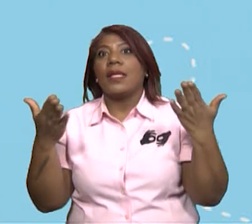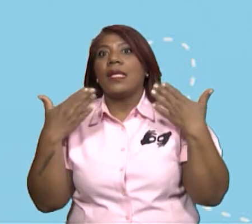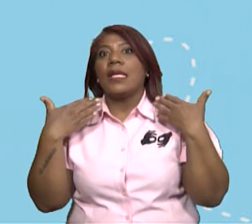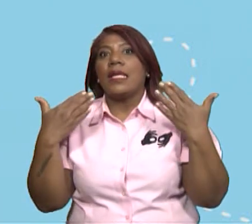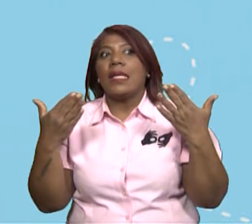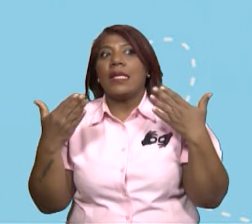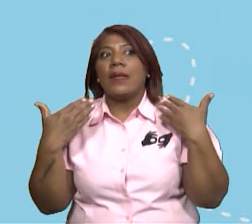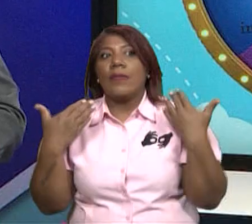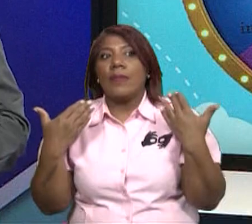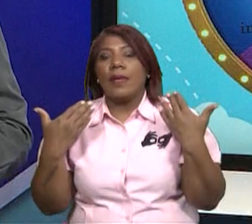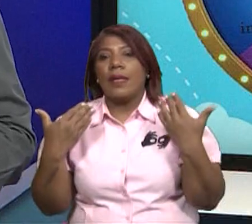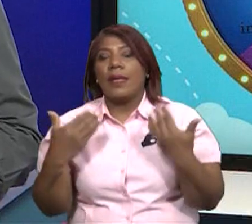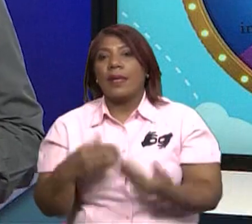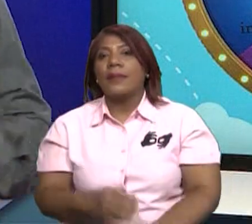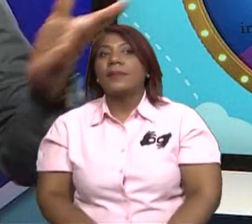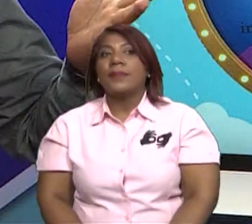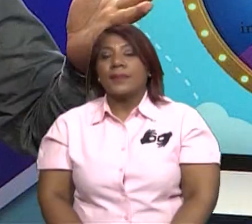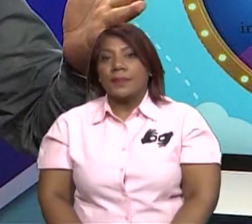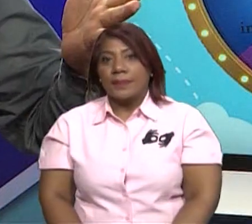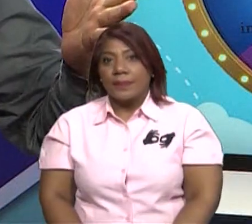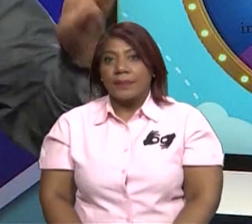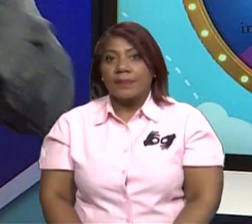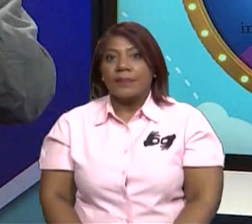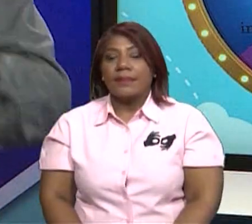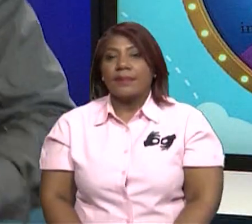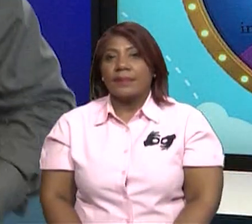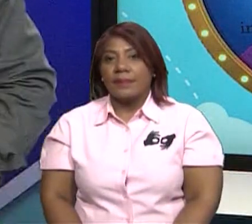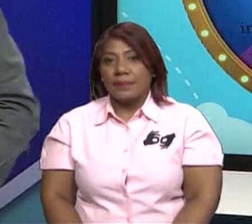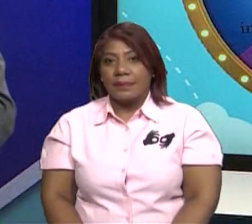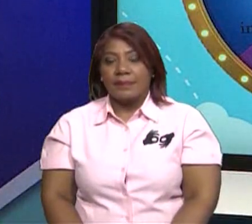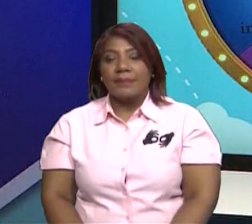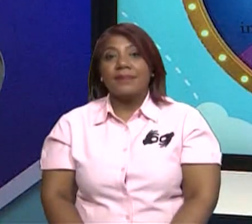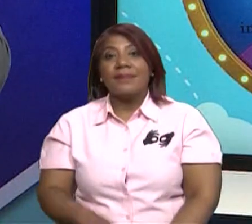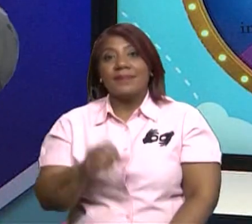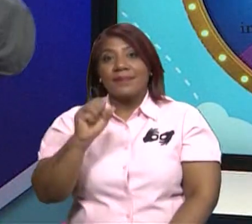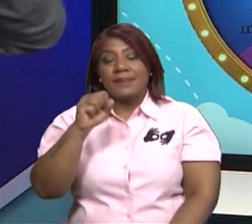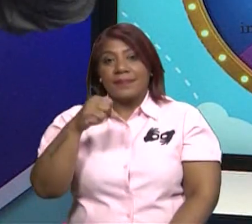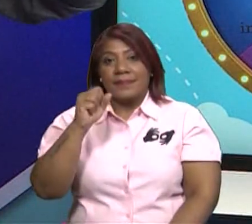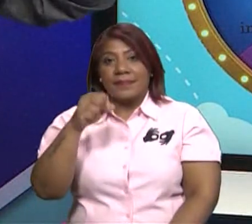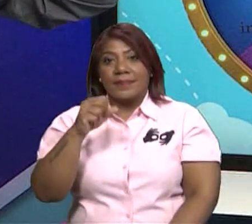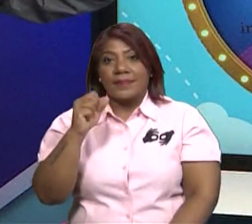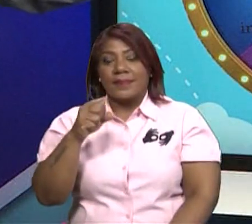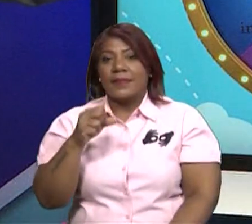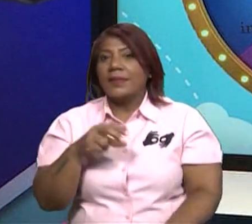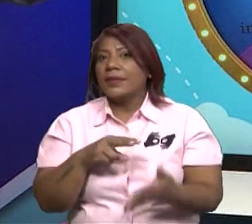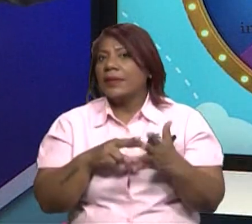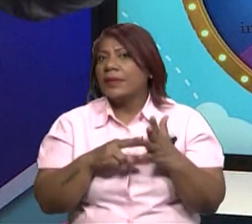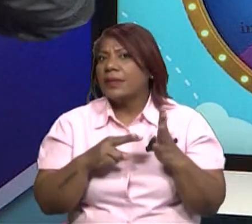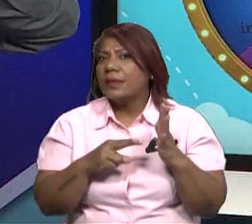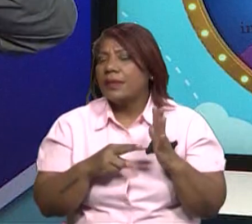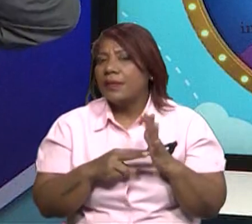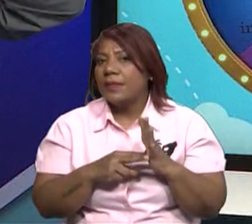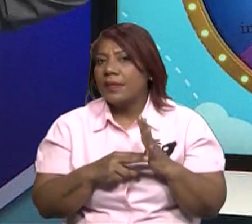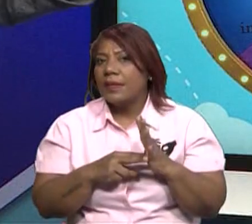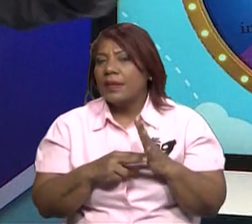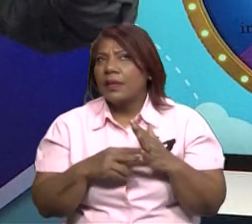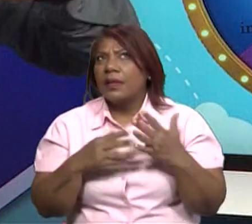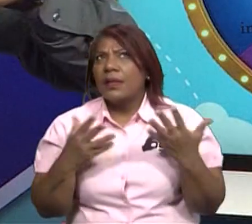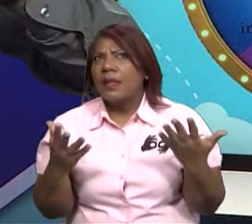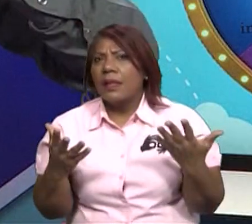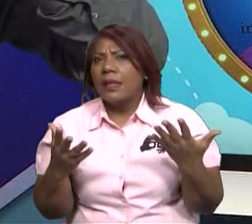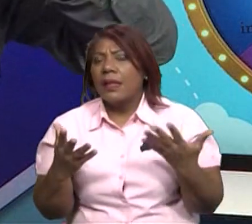Alguien que me lo diga. Ajá. ¿Sí? Muy bien, eso es. Cuando las cosas que están haciendo y qué hacen.